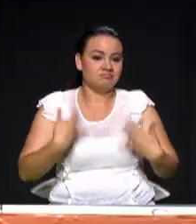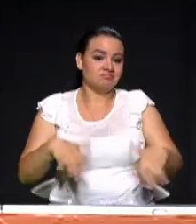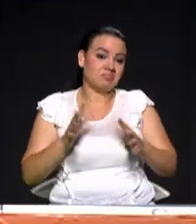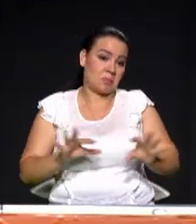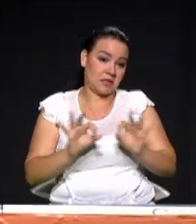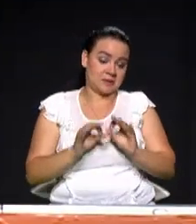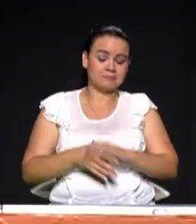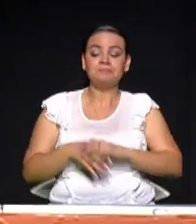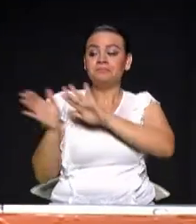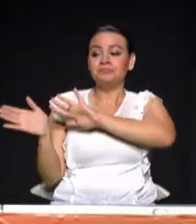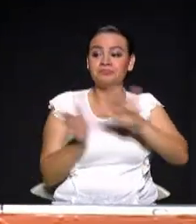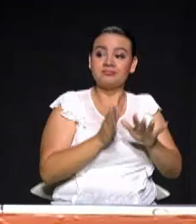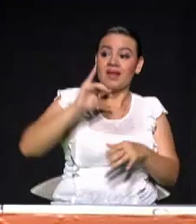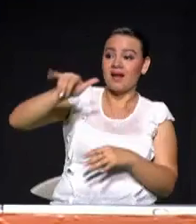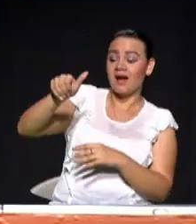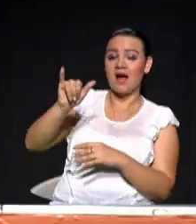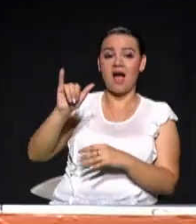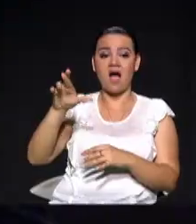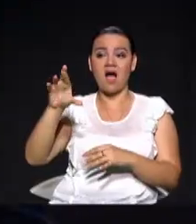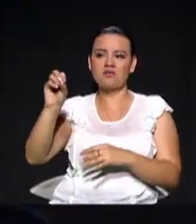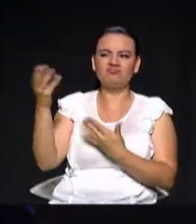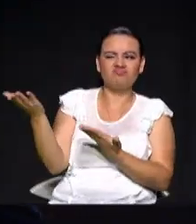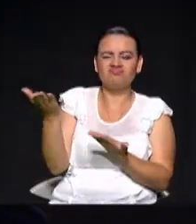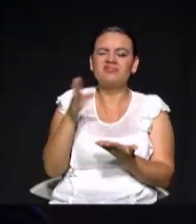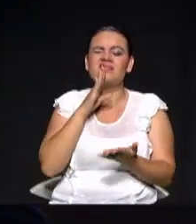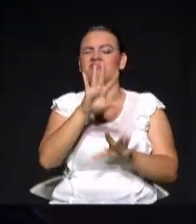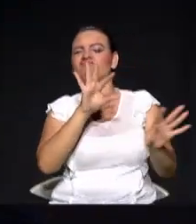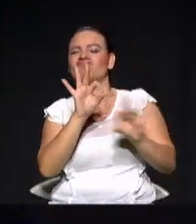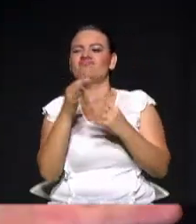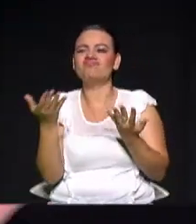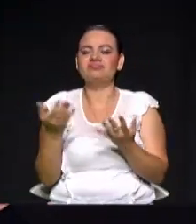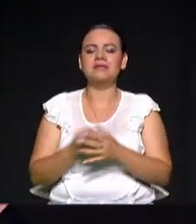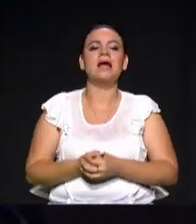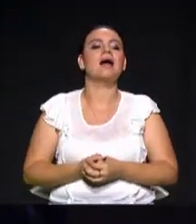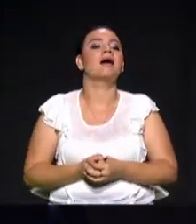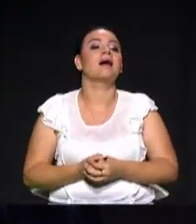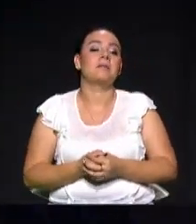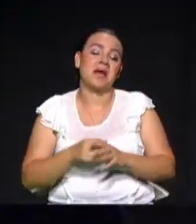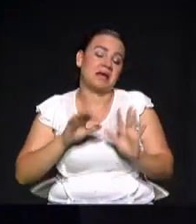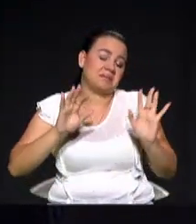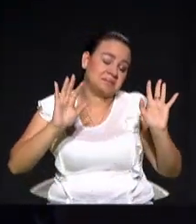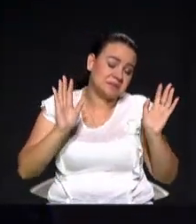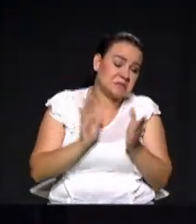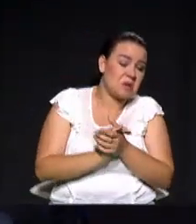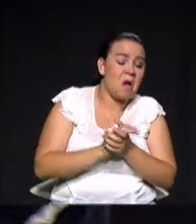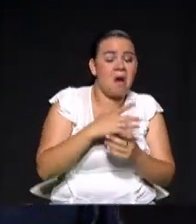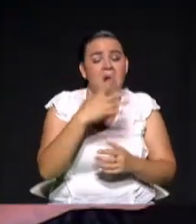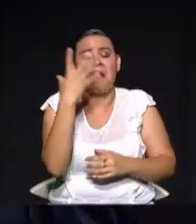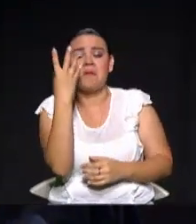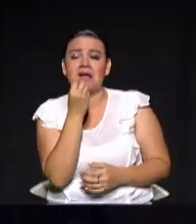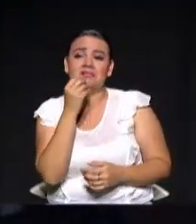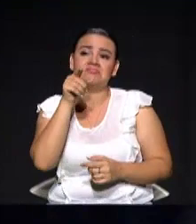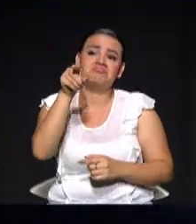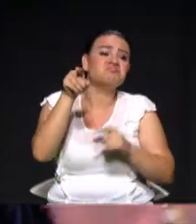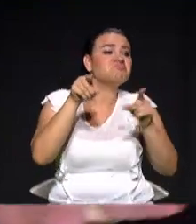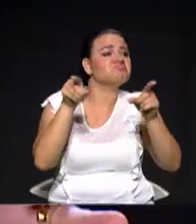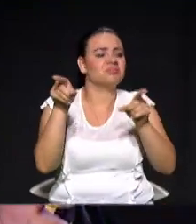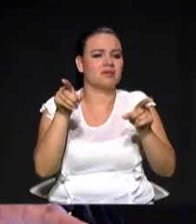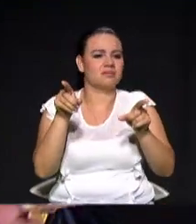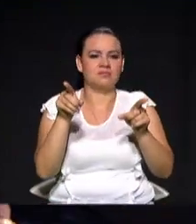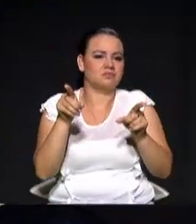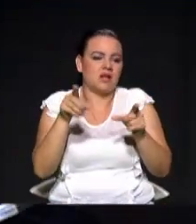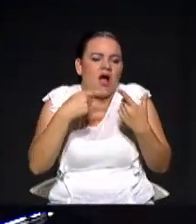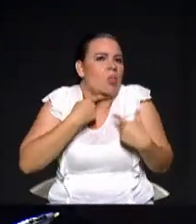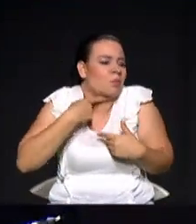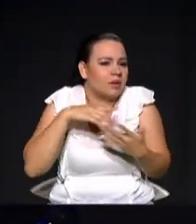¿de quién incluiría usted una propuesta en su eventual gobierno? Yo sí soy menos decorativo. Hay que decir, no, me gusta la propuesta de aquel, tamorita de aquel, no, no me gusta el producto de